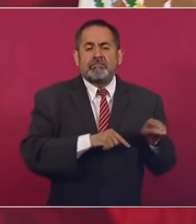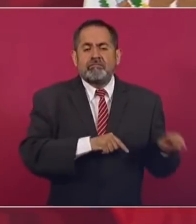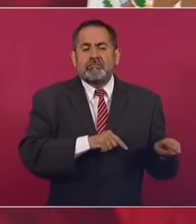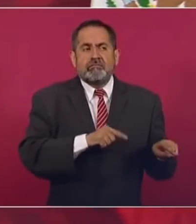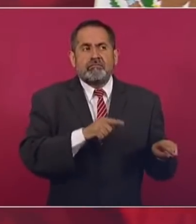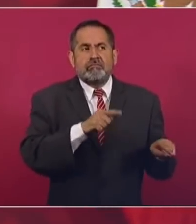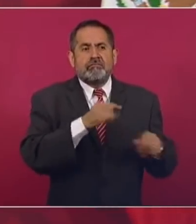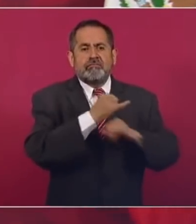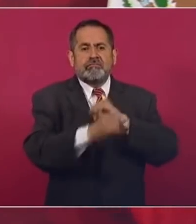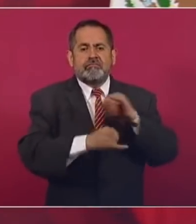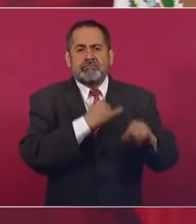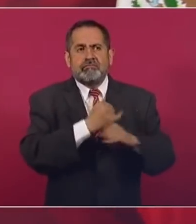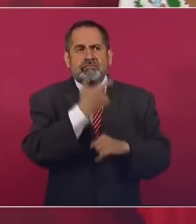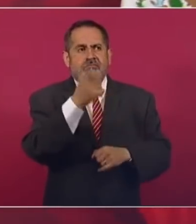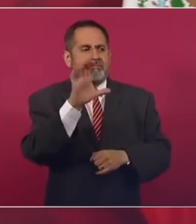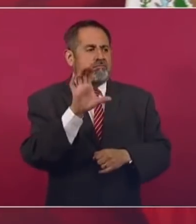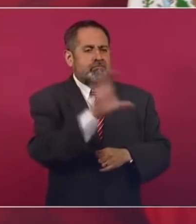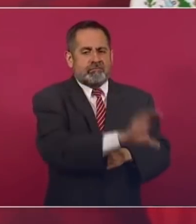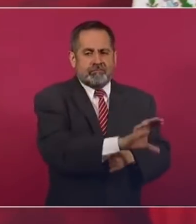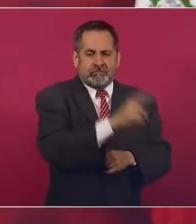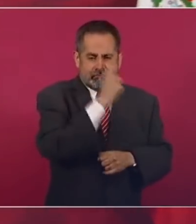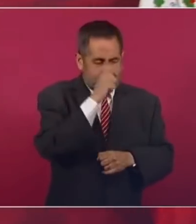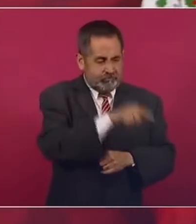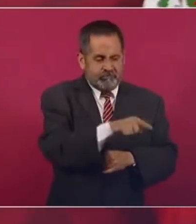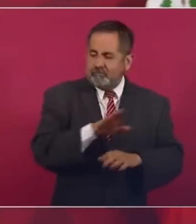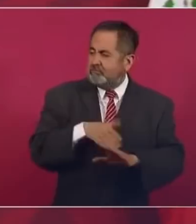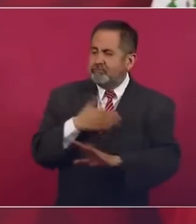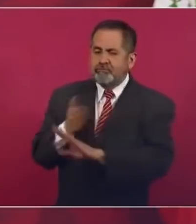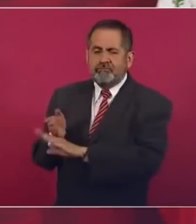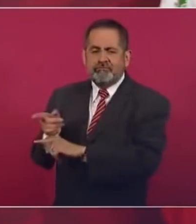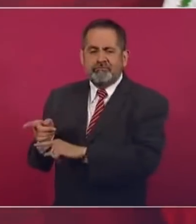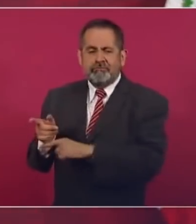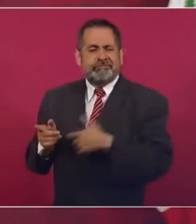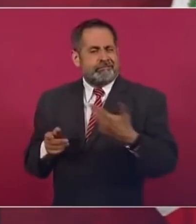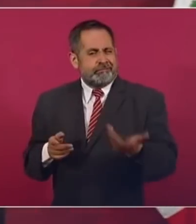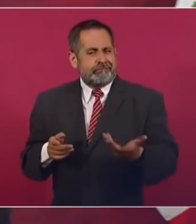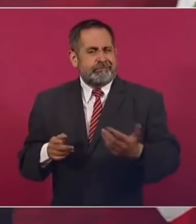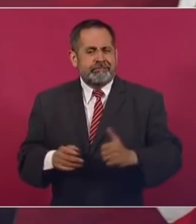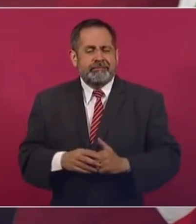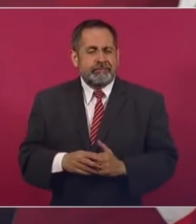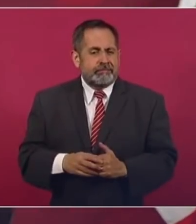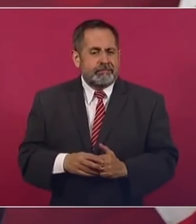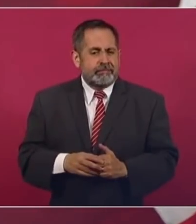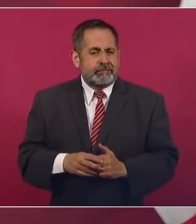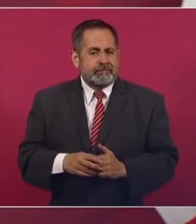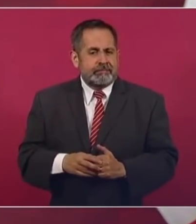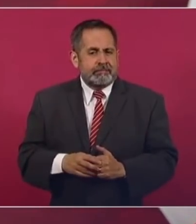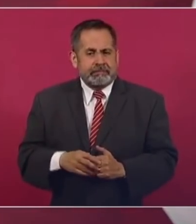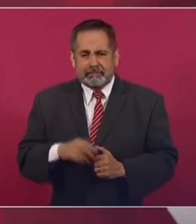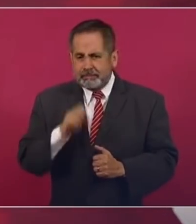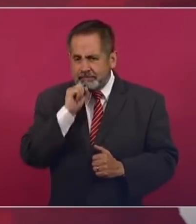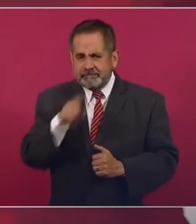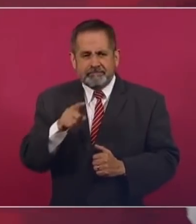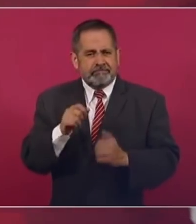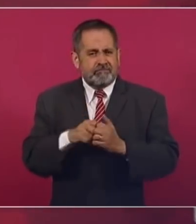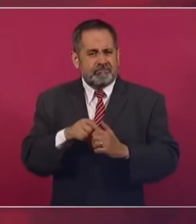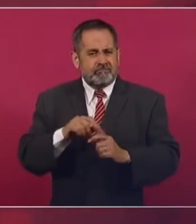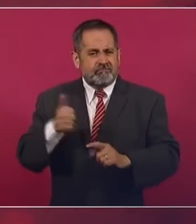internacionales y por empresarios